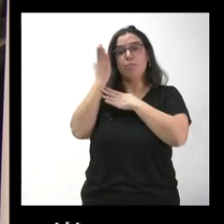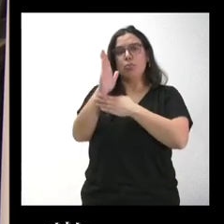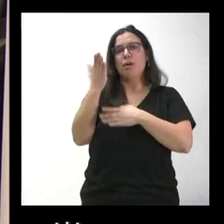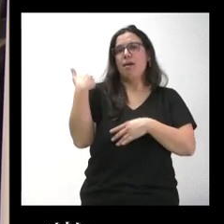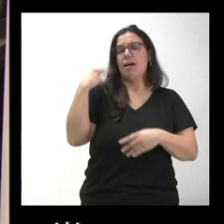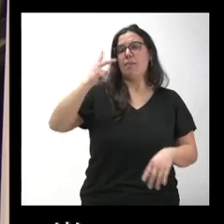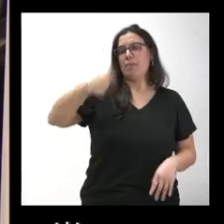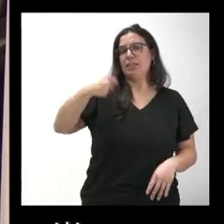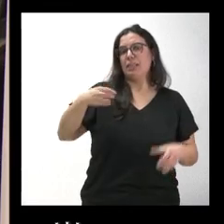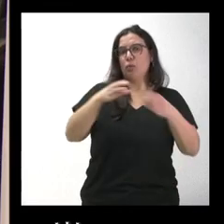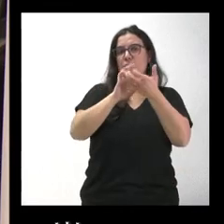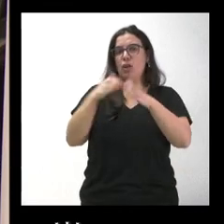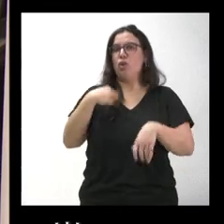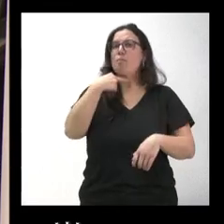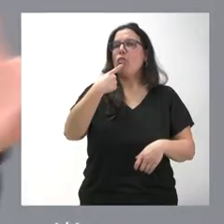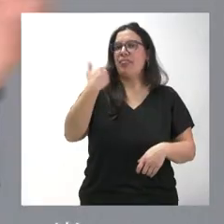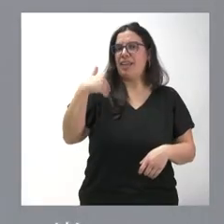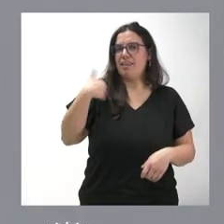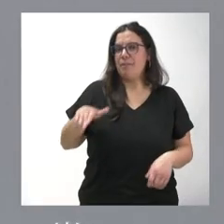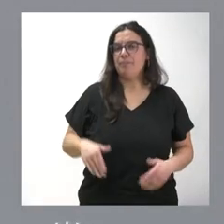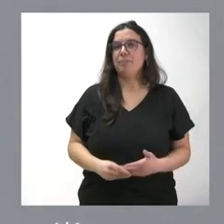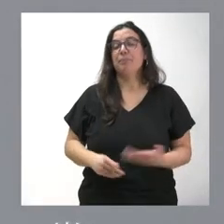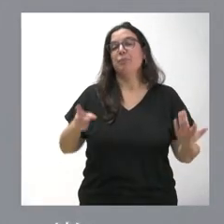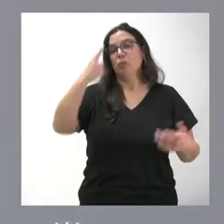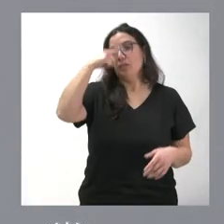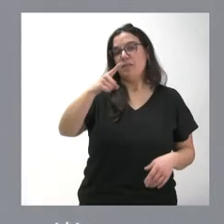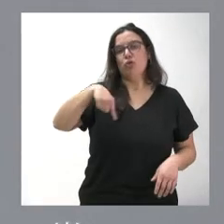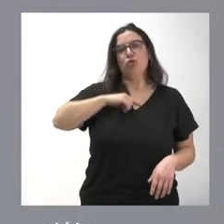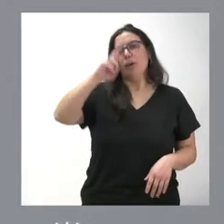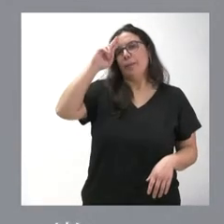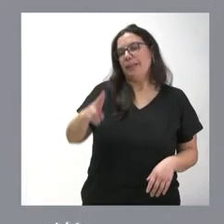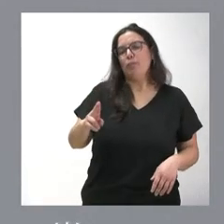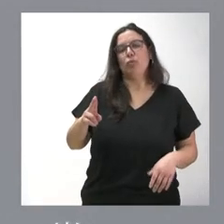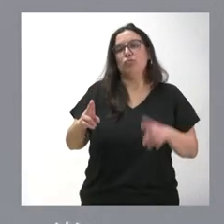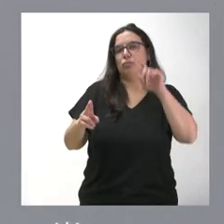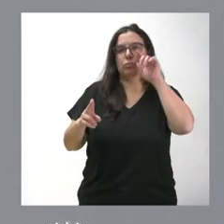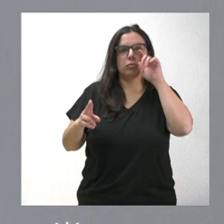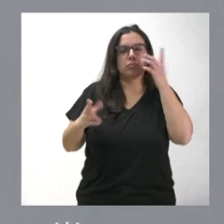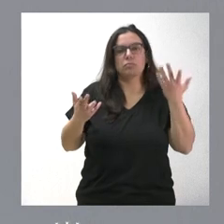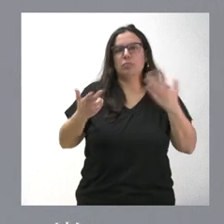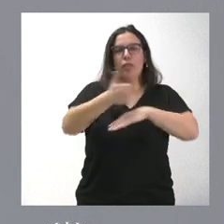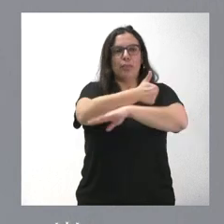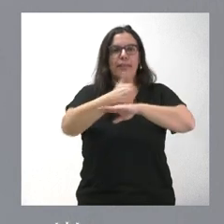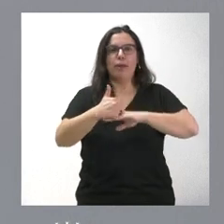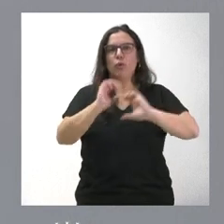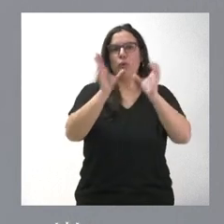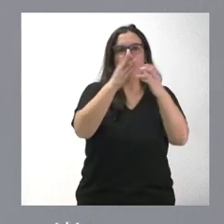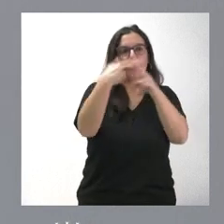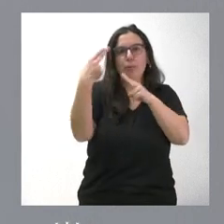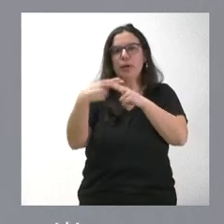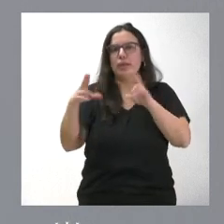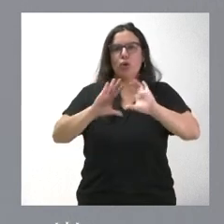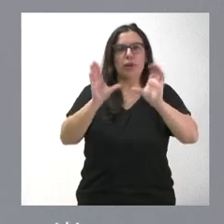vicepresidente de la Junta. Como usted sabe, respetamos absolutamente a cuantos ciudadanos, partidos políticos,